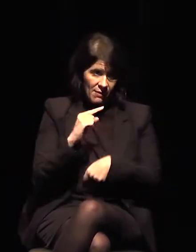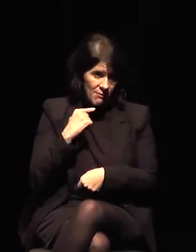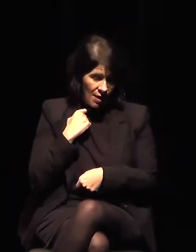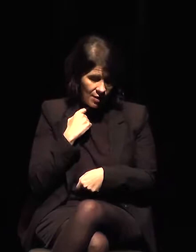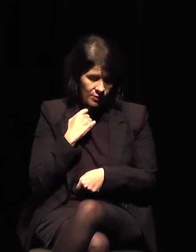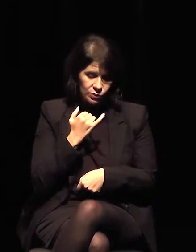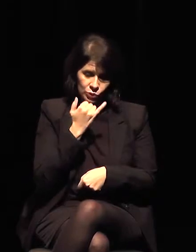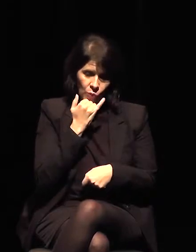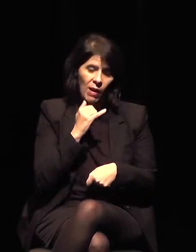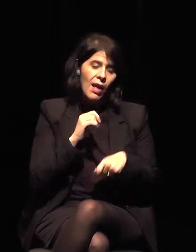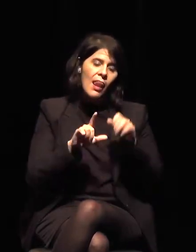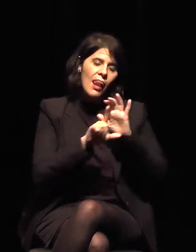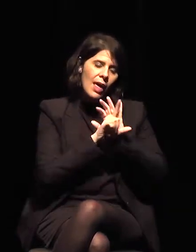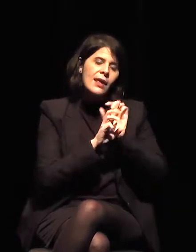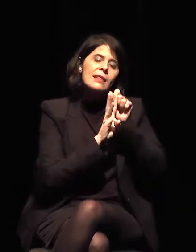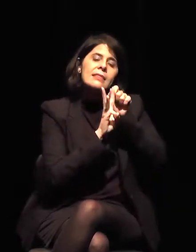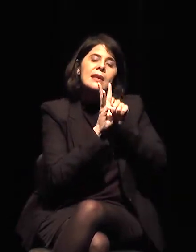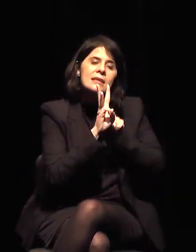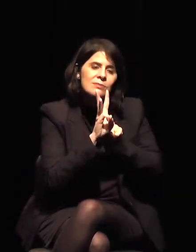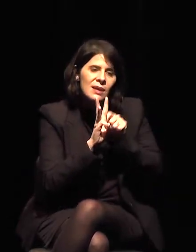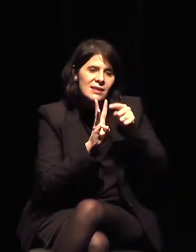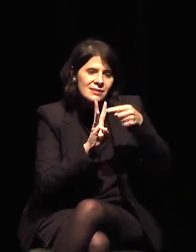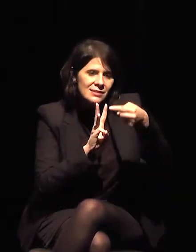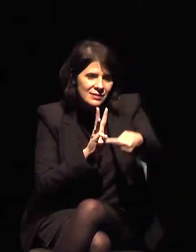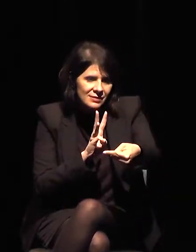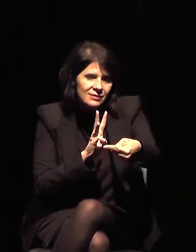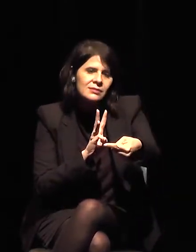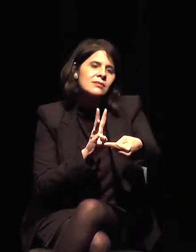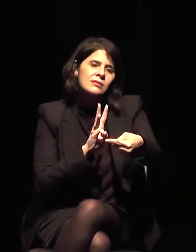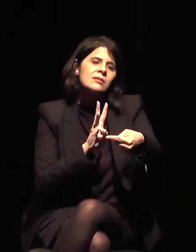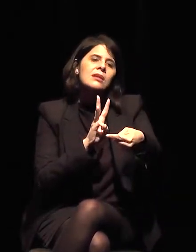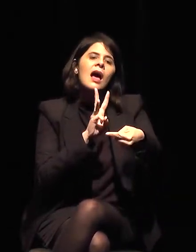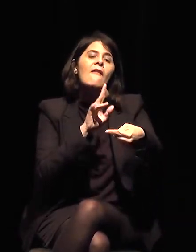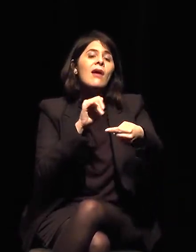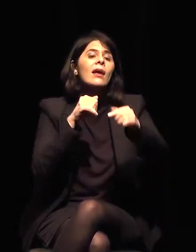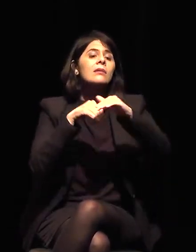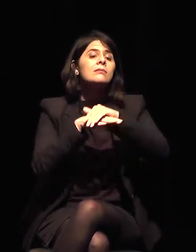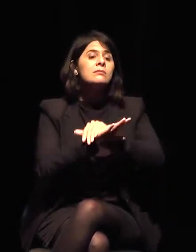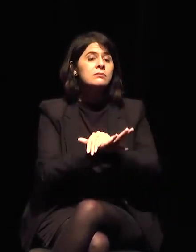que entonces las obras se destruirían.